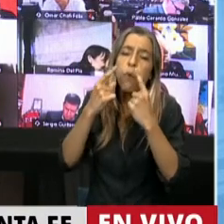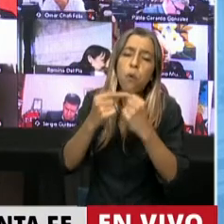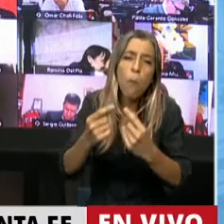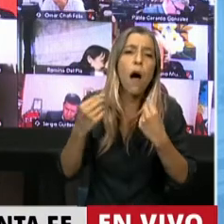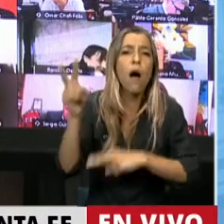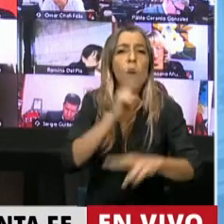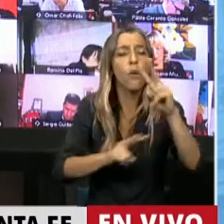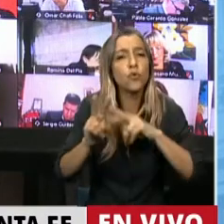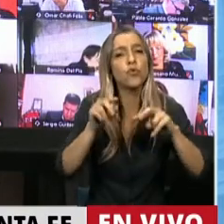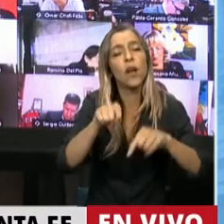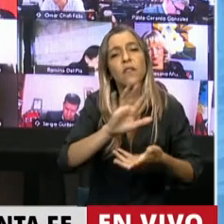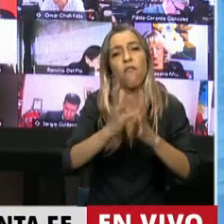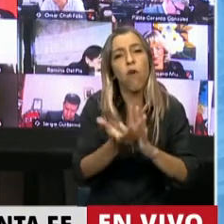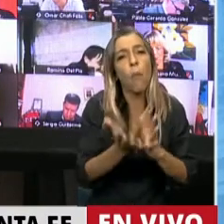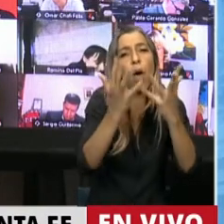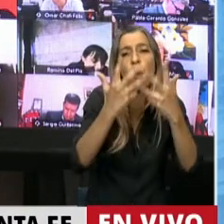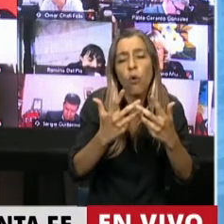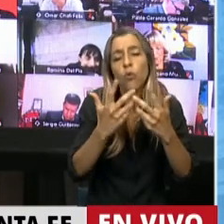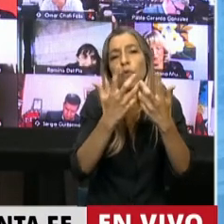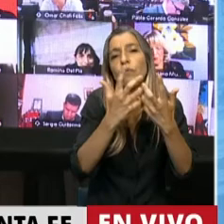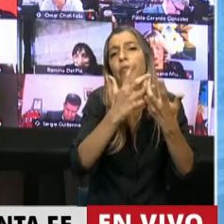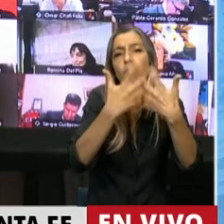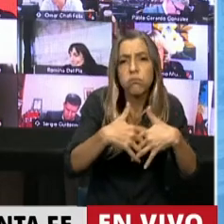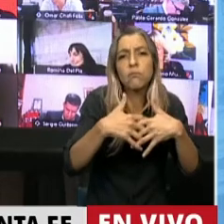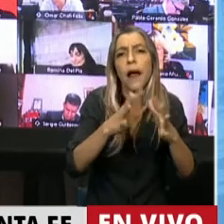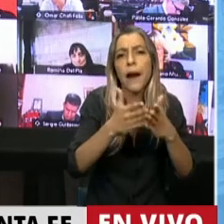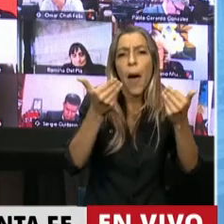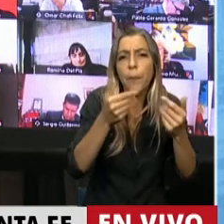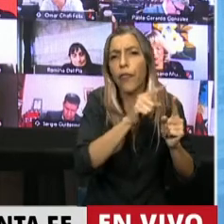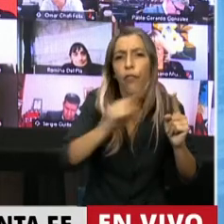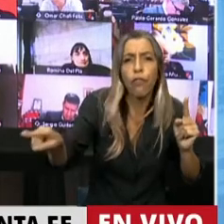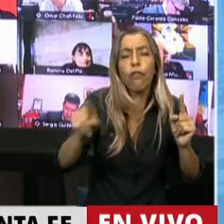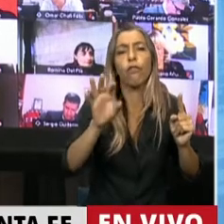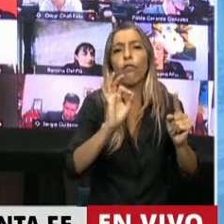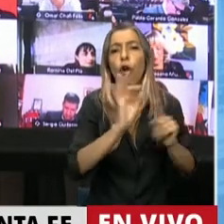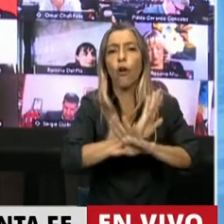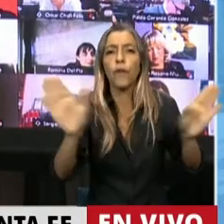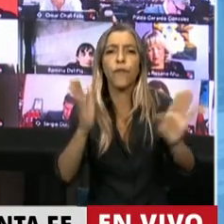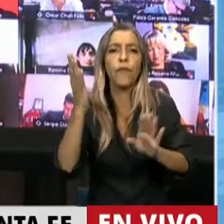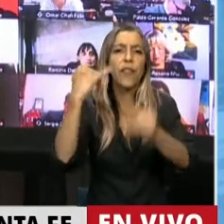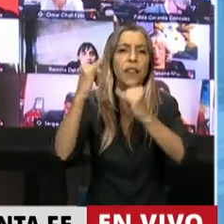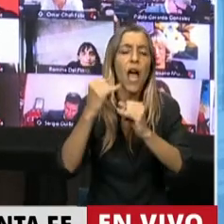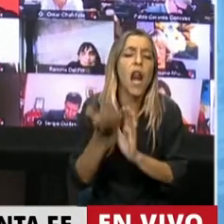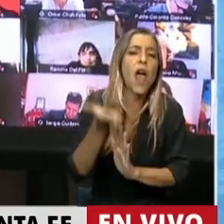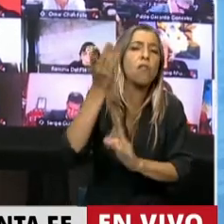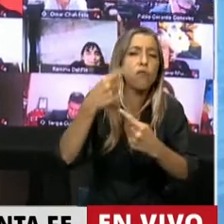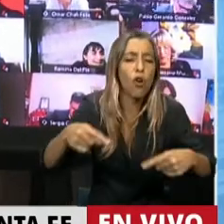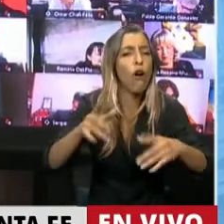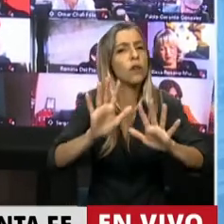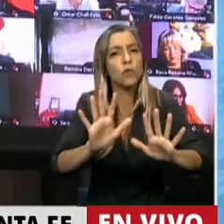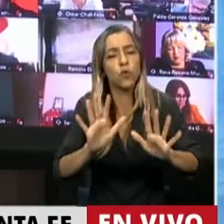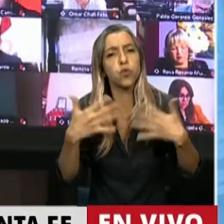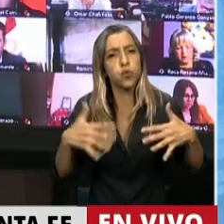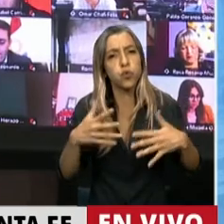bajar el costo financiero y transparentar esta situación, terminar con los abusos del sistema bancario. Pienso también